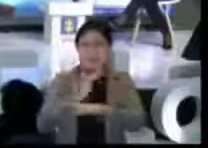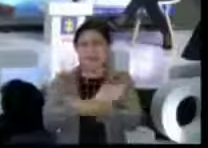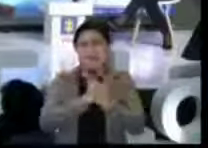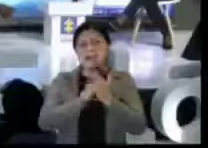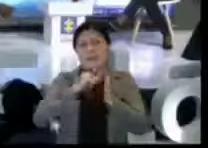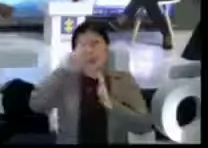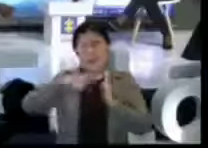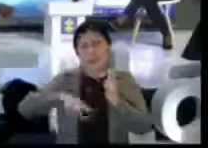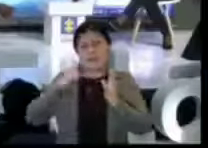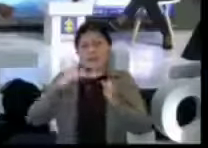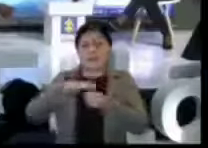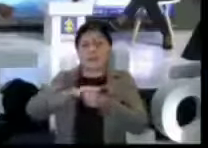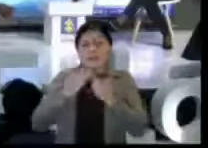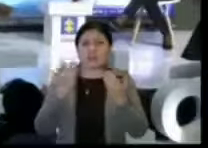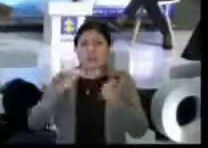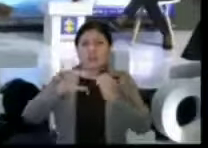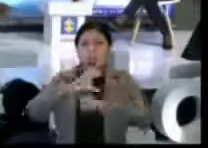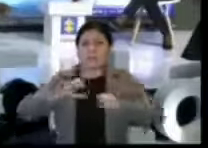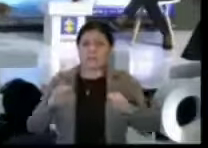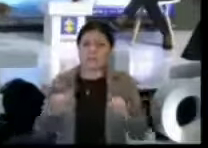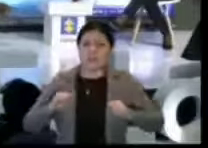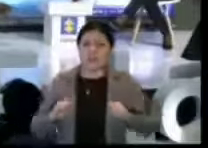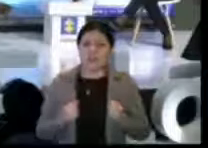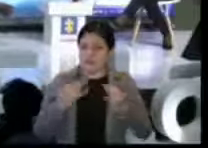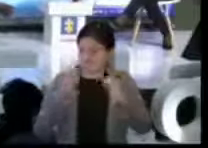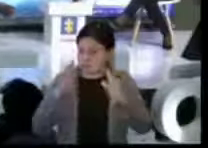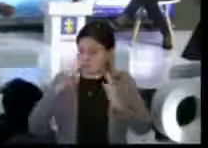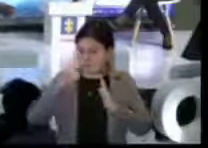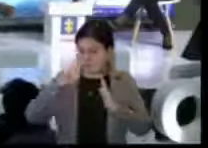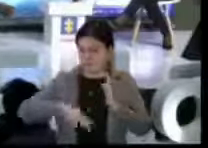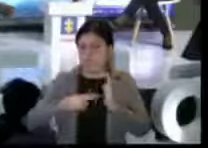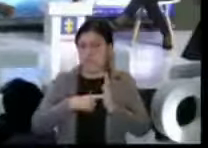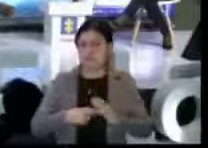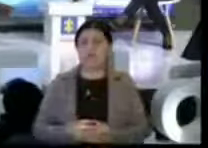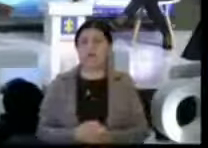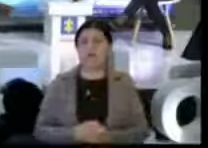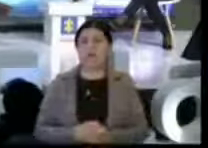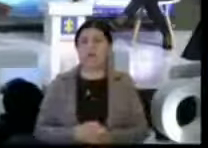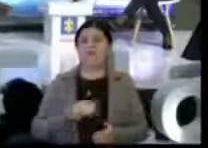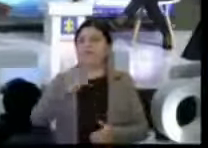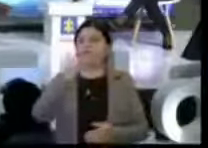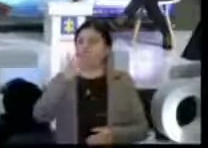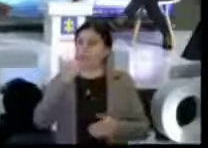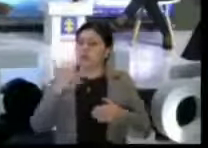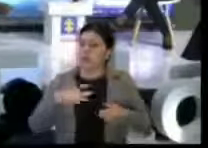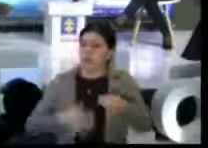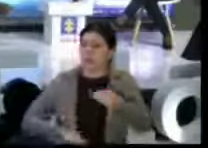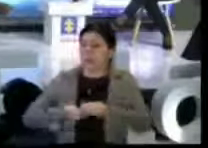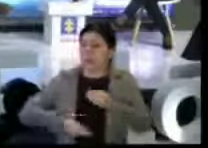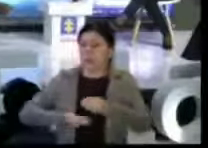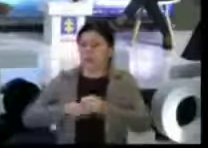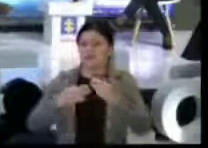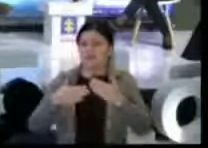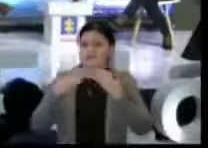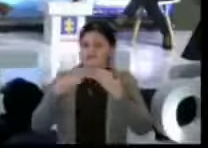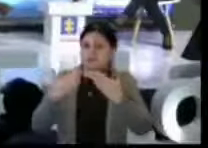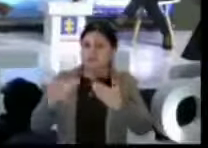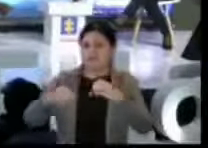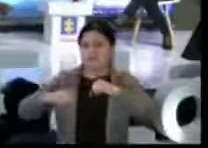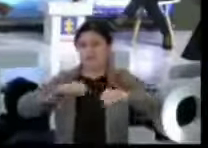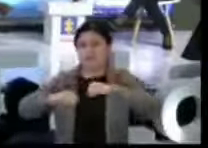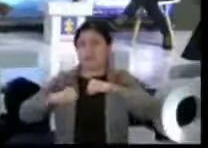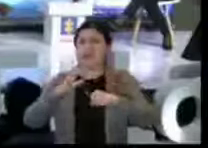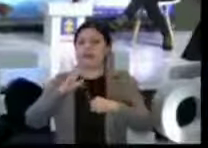caso Mary Mountain en la ciudad de Bogotá. Quiero decir además que agradezco el trabajo del general